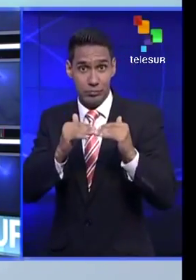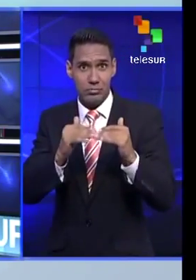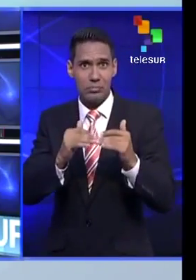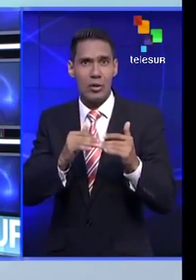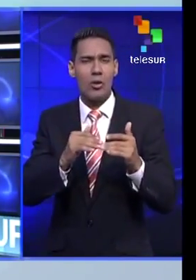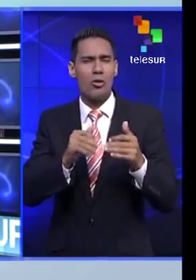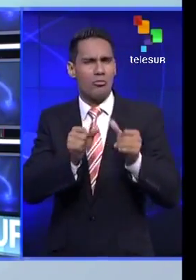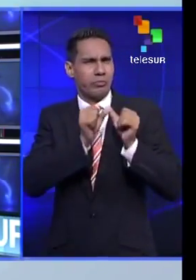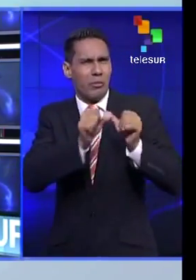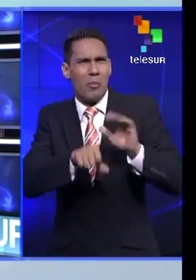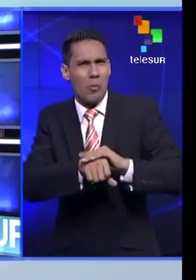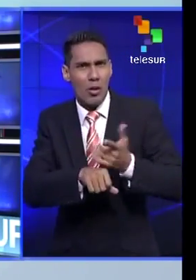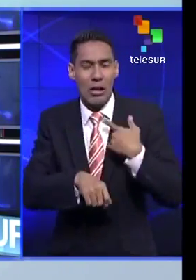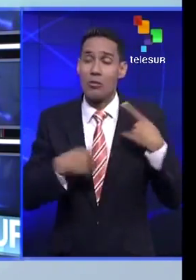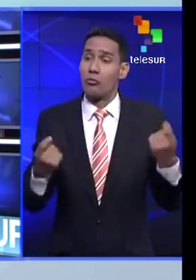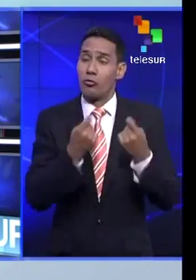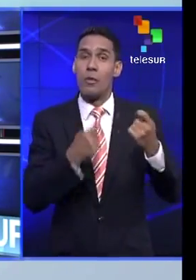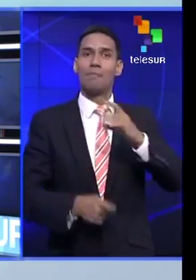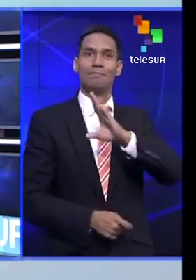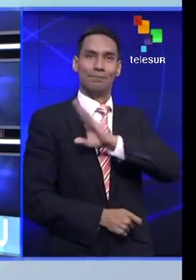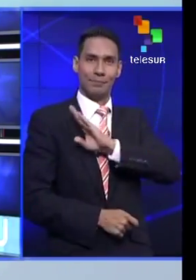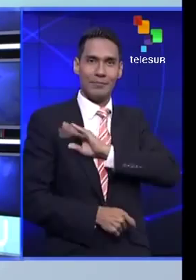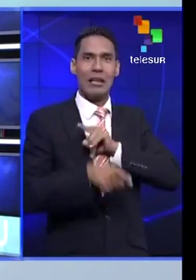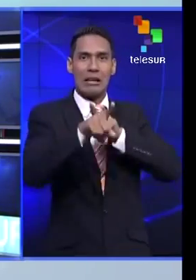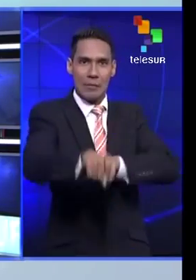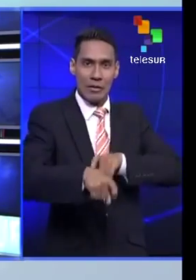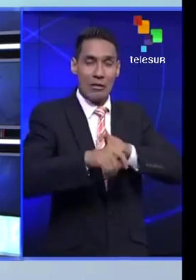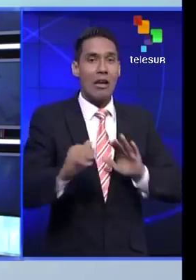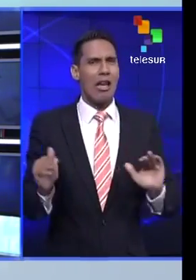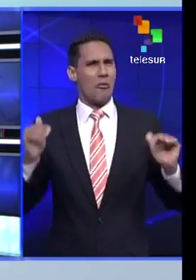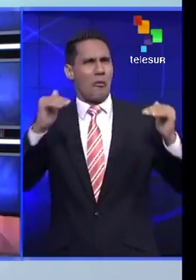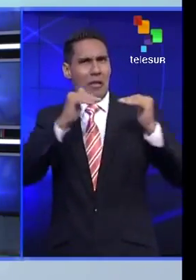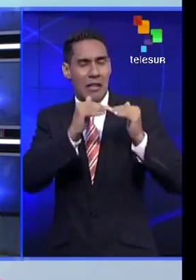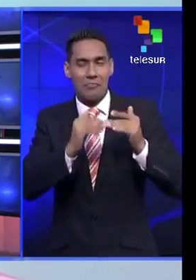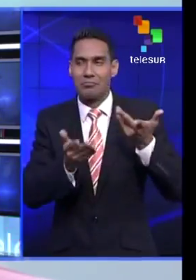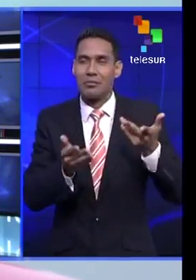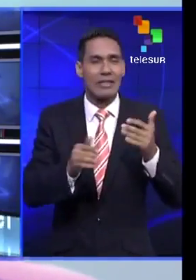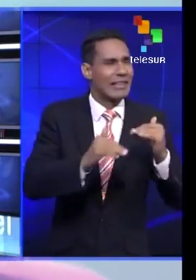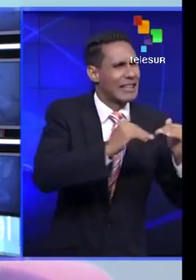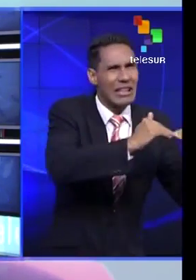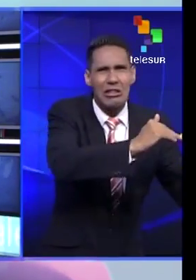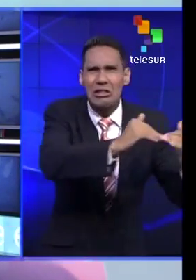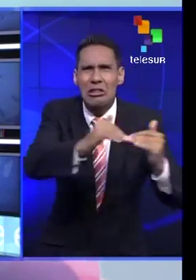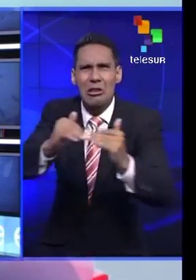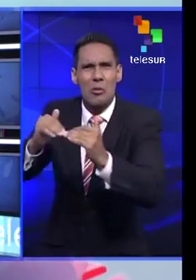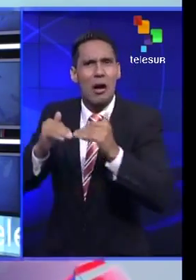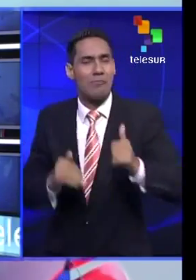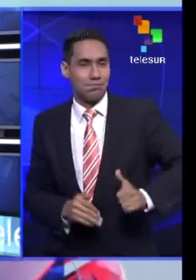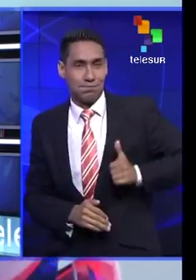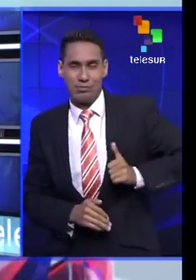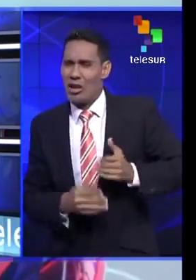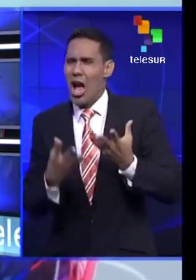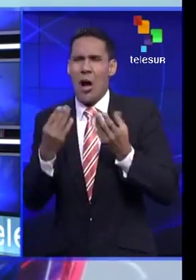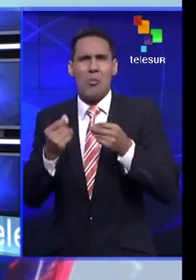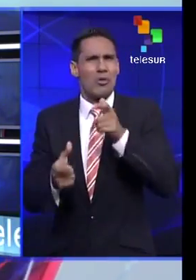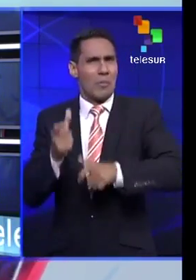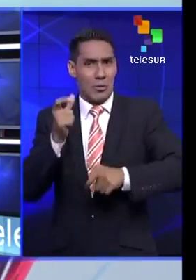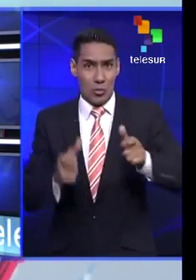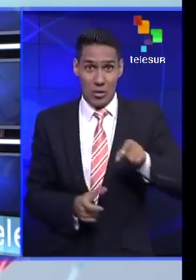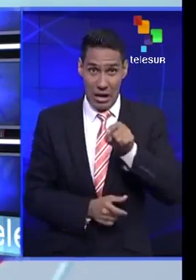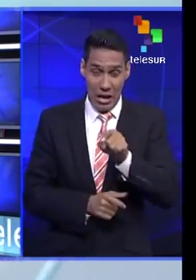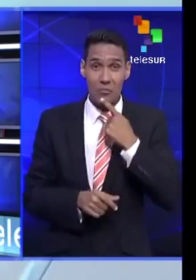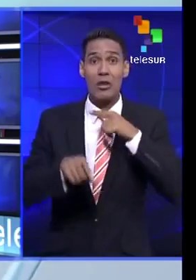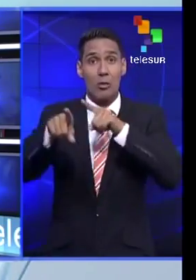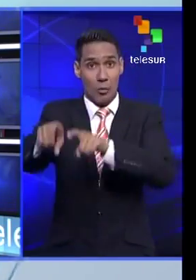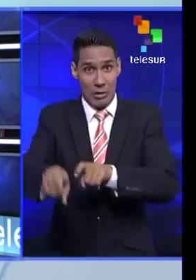Sostenible porque se trata de promover la autonomía de los campesinos. Y equitativo porque beneficia no a cientos, sino a miles. Los